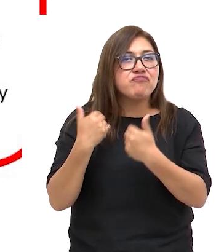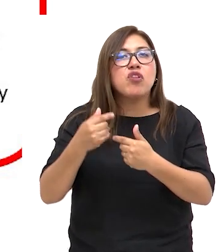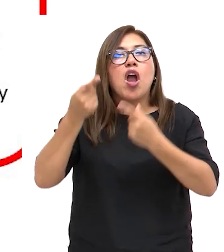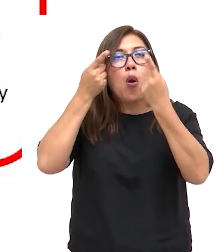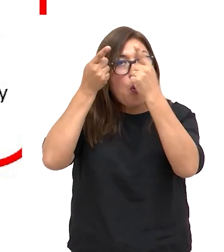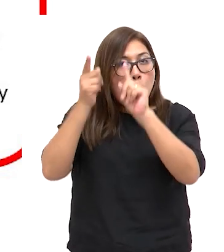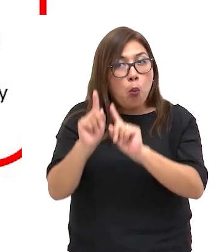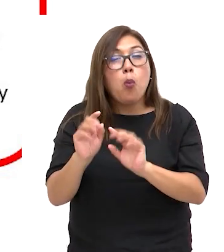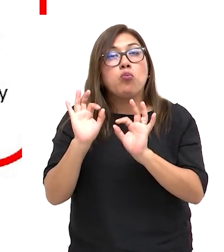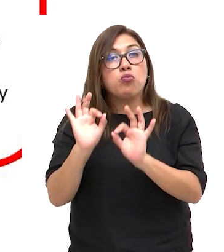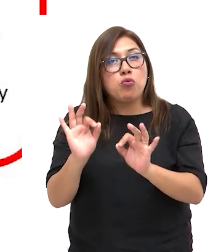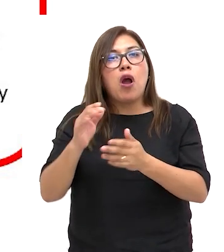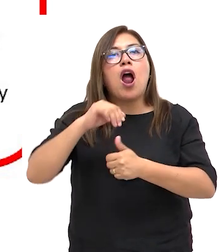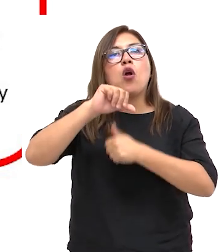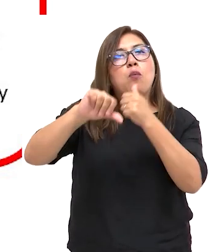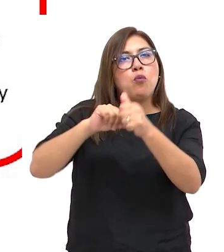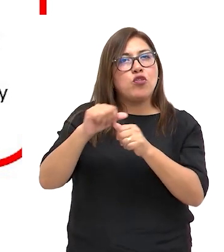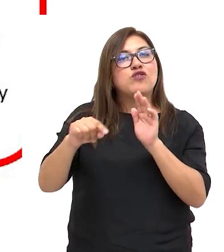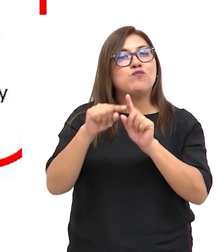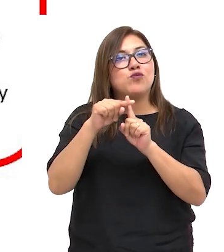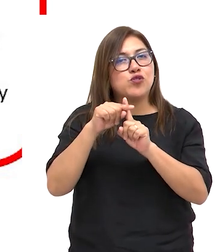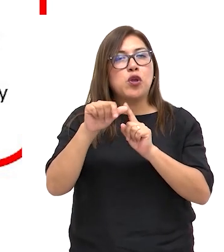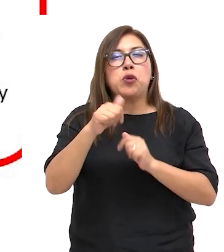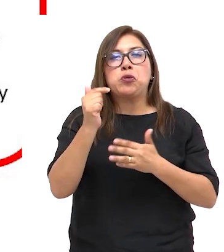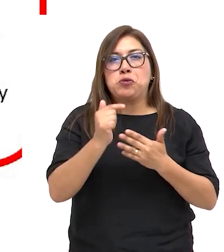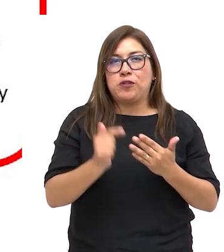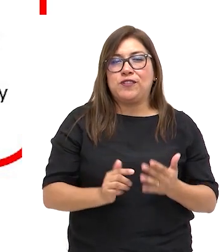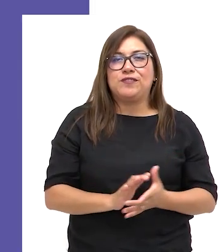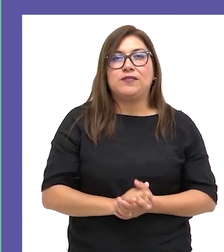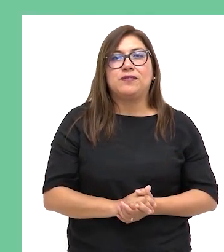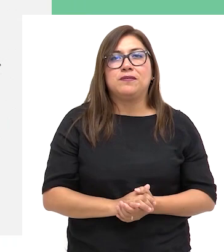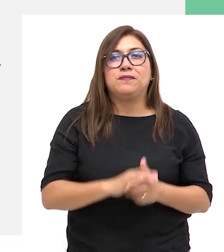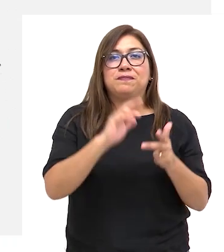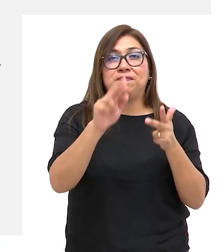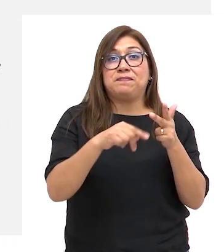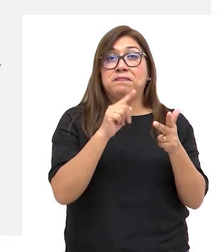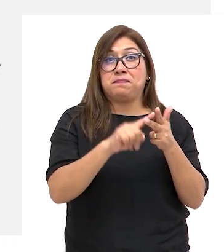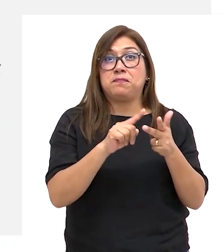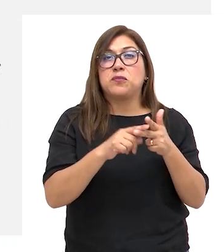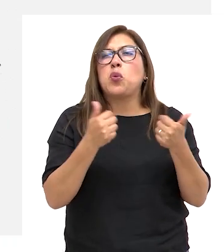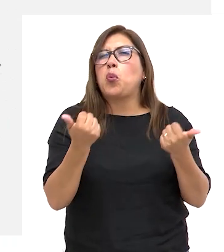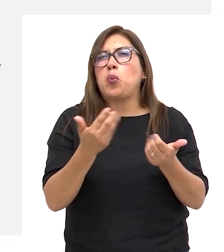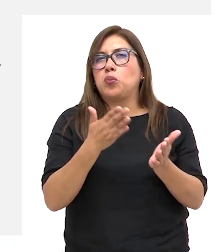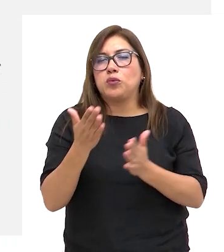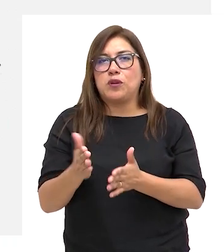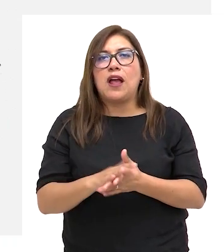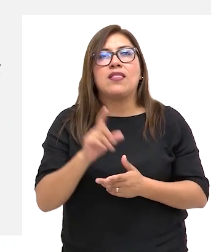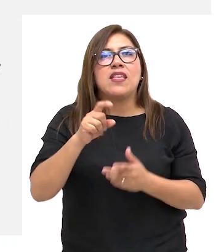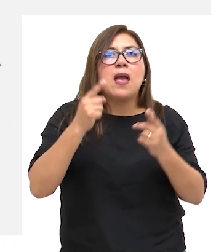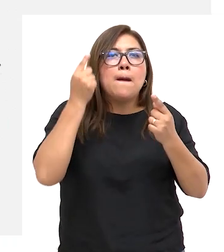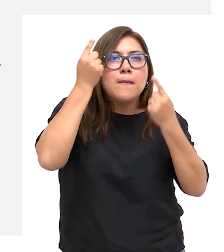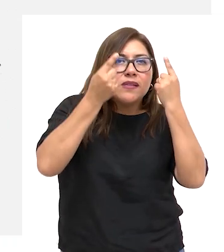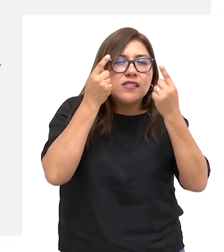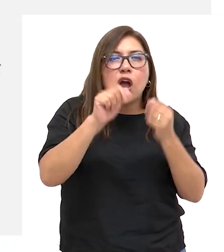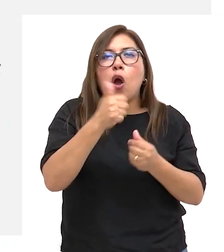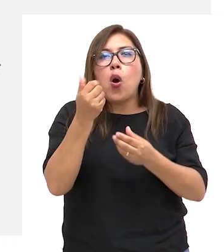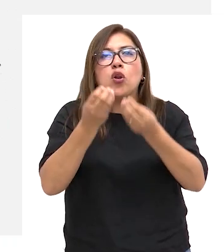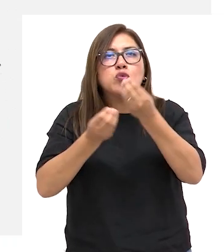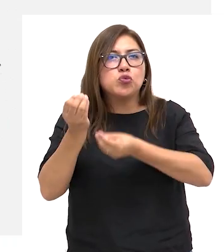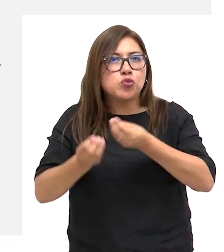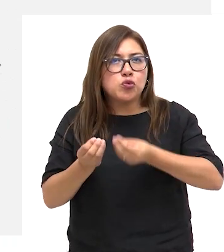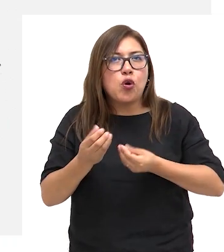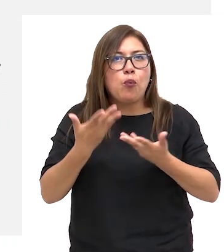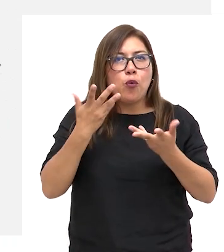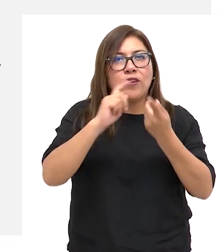común que permitan una convivencia positiva, entre otros. El tercer paso es pensar en algunas soluciones